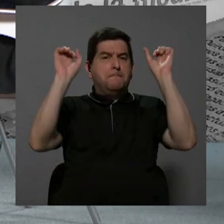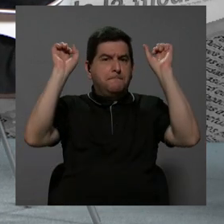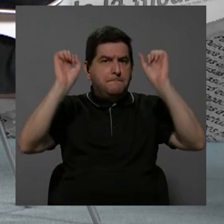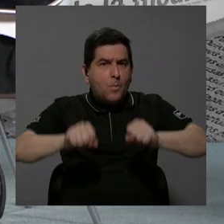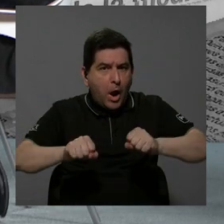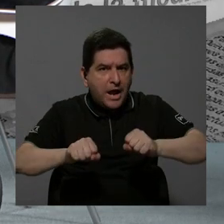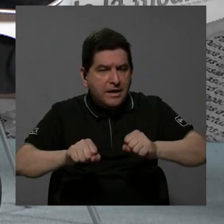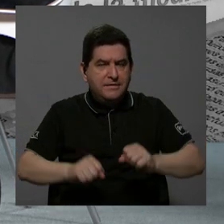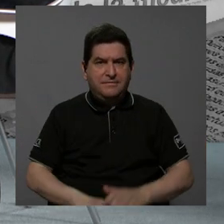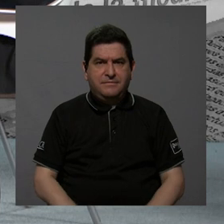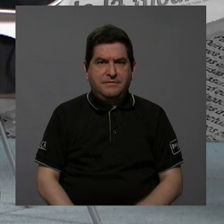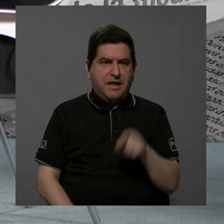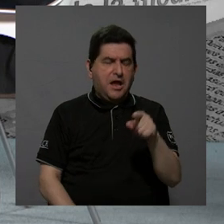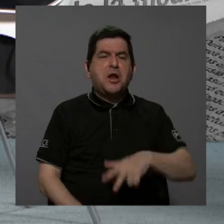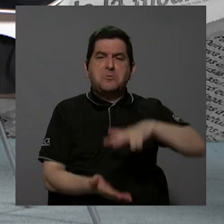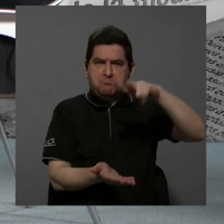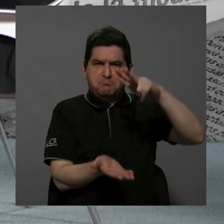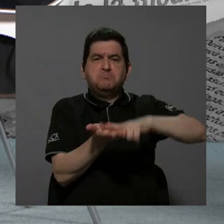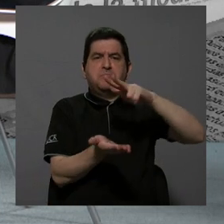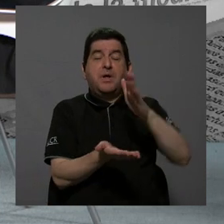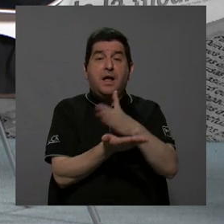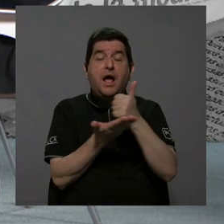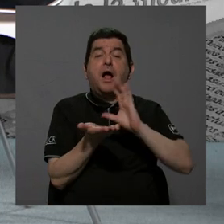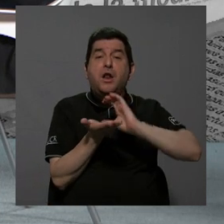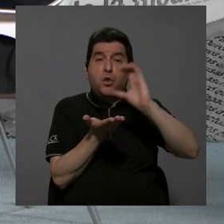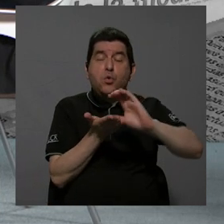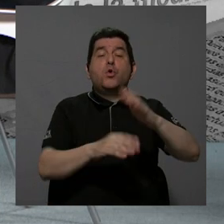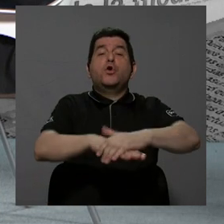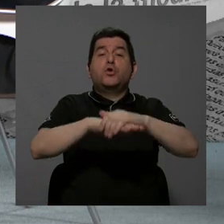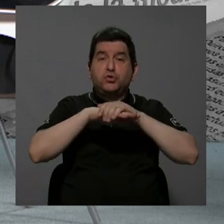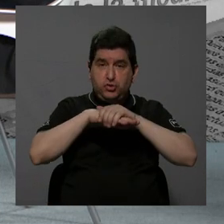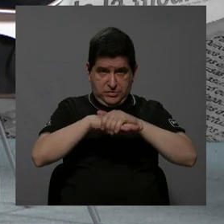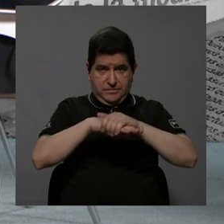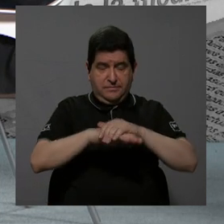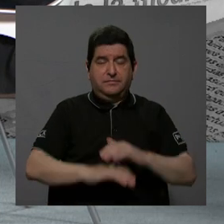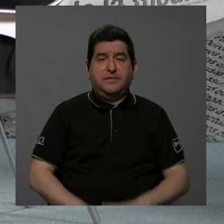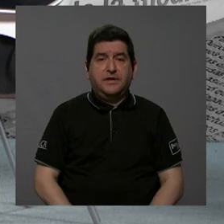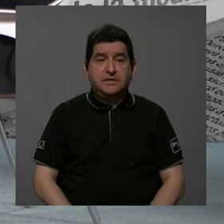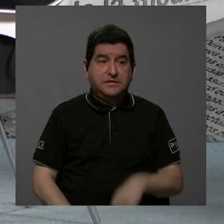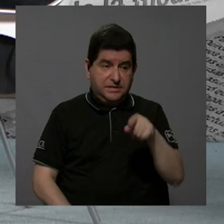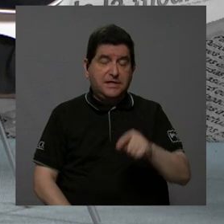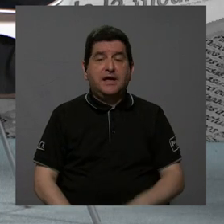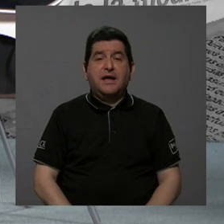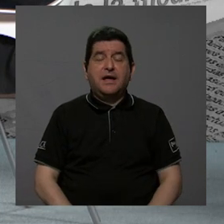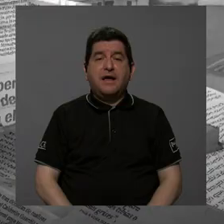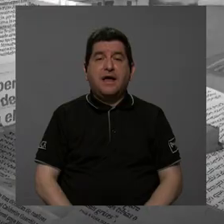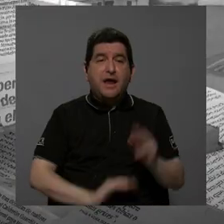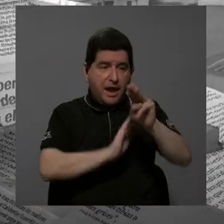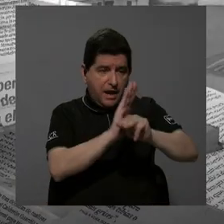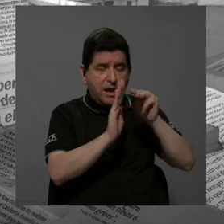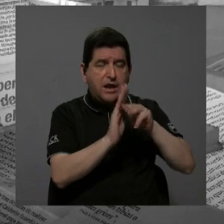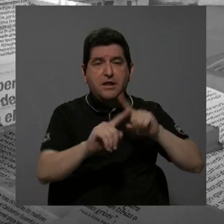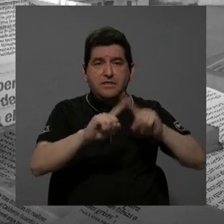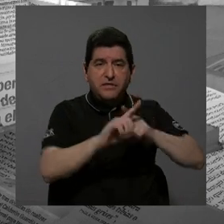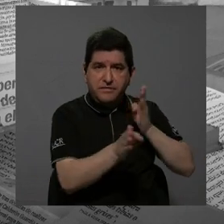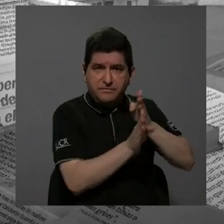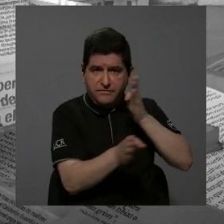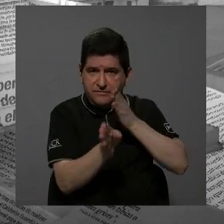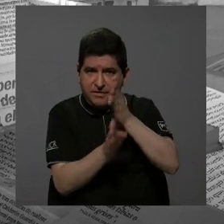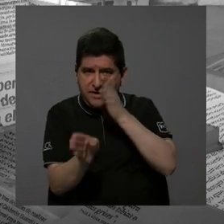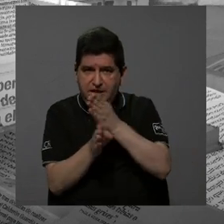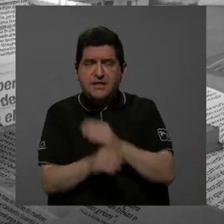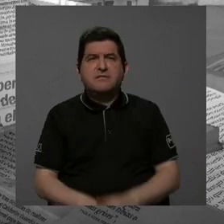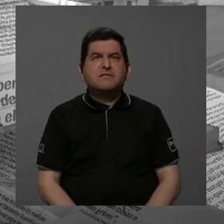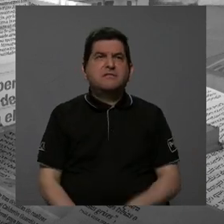poder dar por aprobados algunos de los cursos de inglés que están en las mallas curriculares de las diversas carreras. Hay